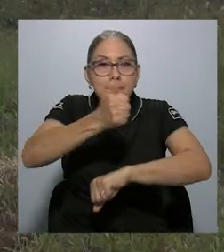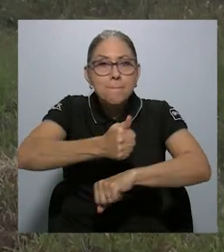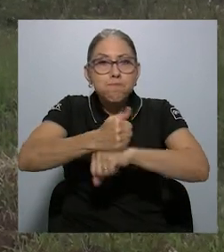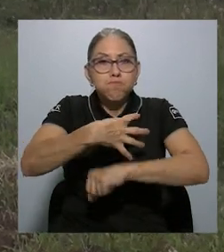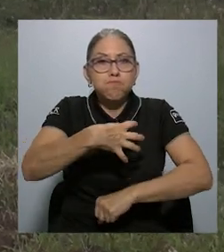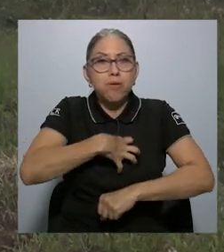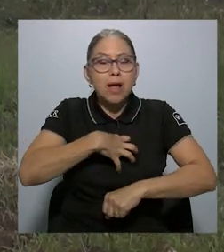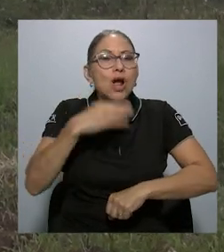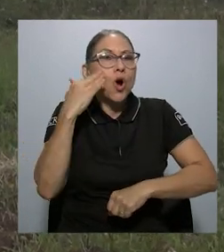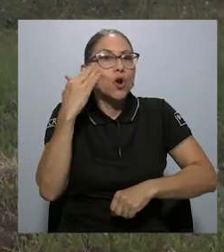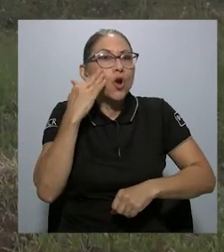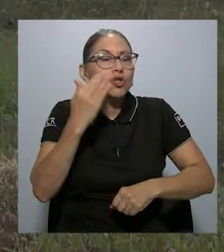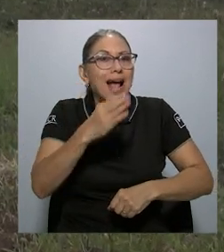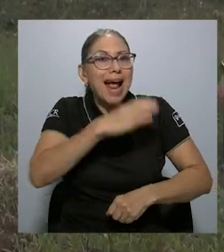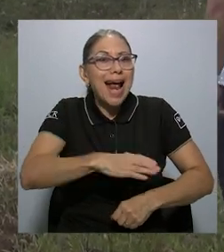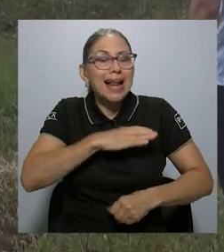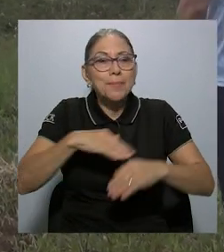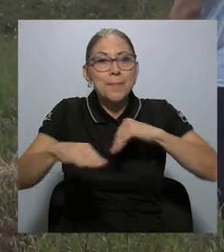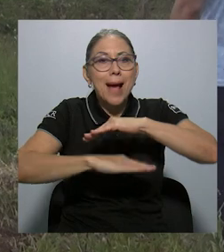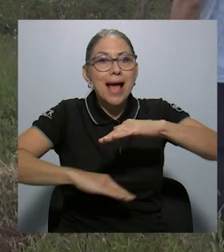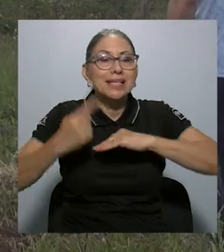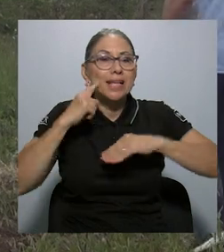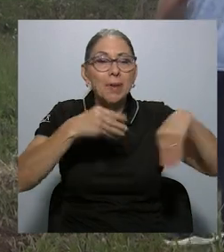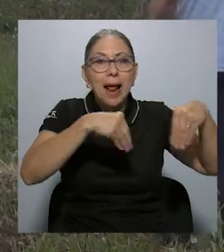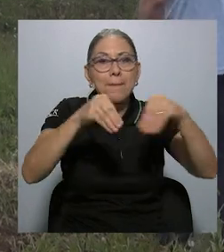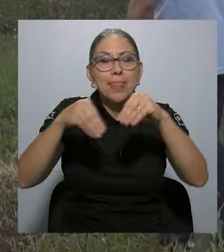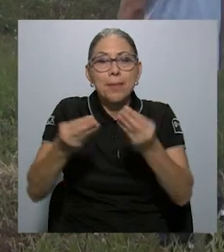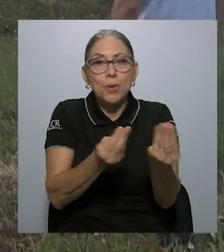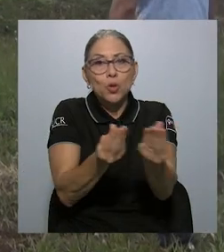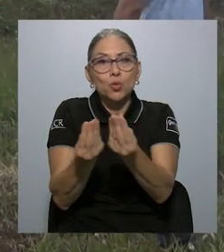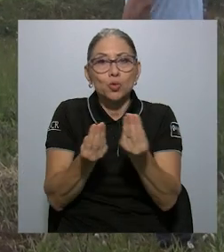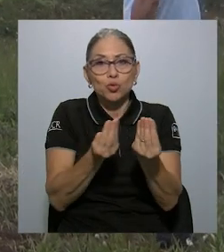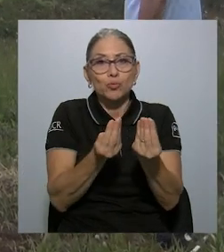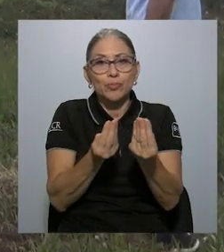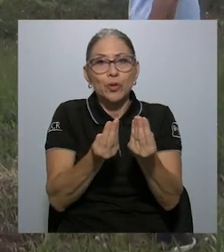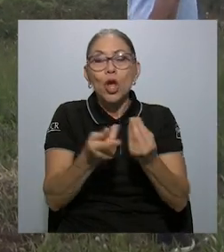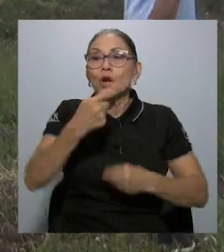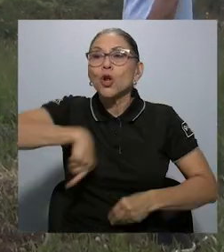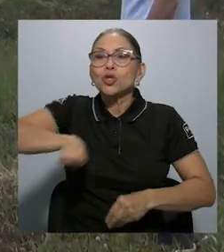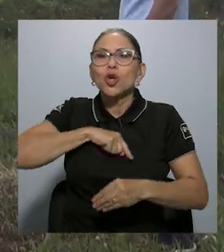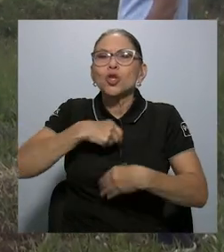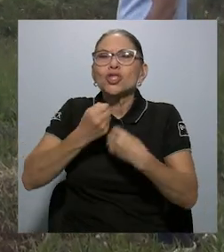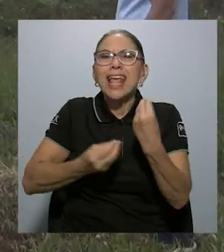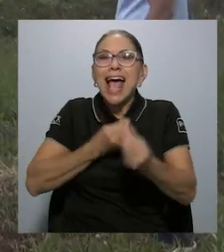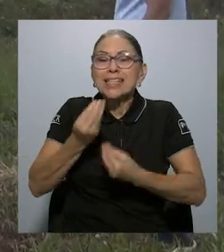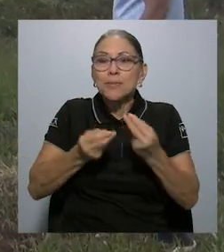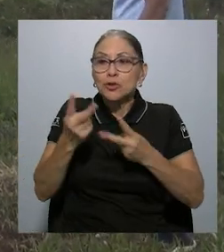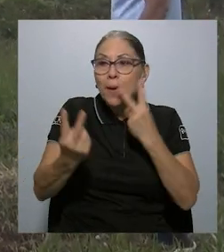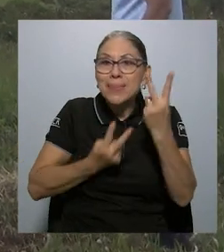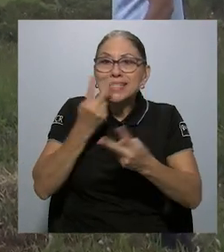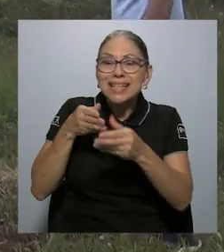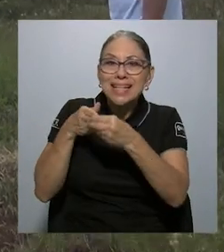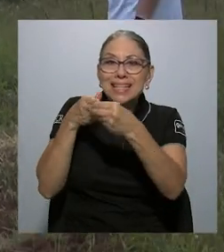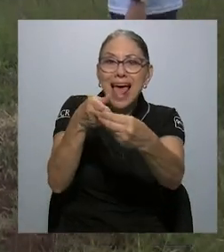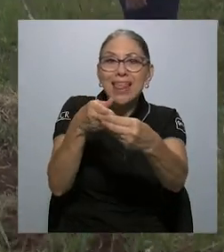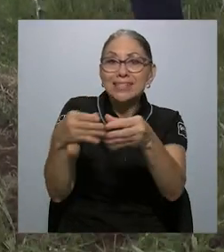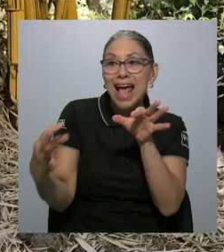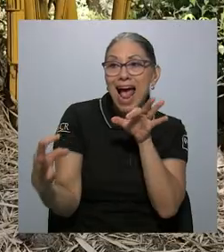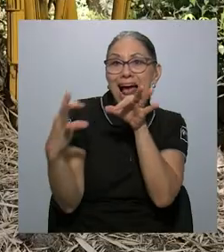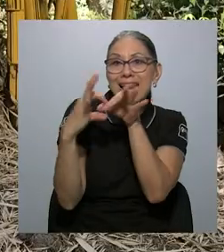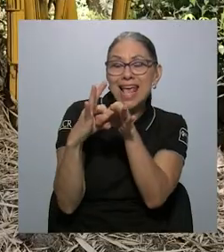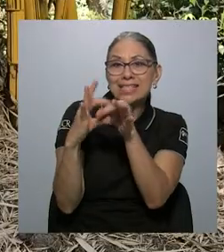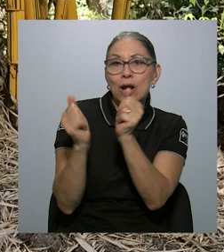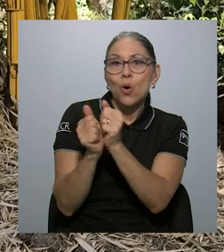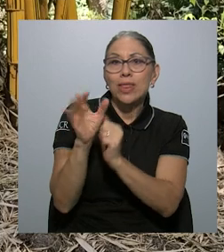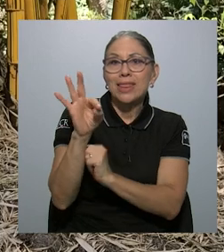conozcan las herramientas básicas para comercializar sus productos. Lo que estamos haciendo son visitas guiadas. En estas visitas estamos en alianza